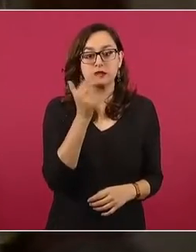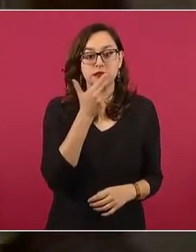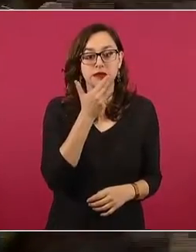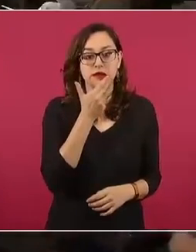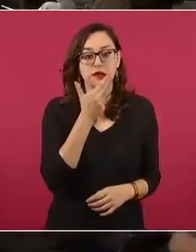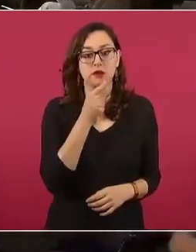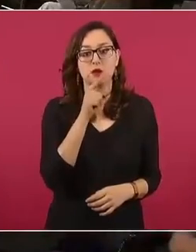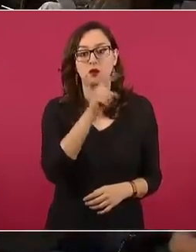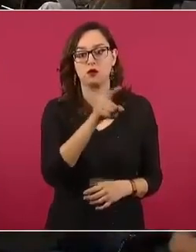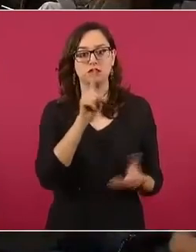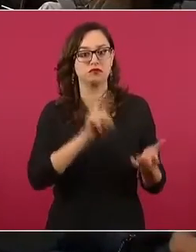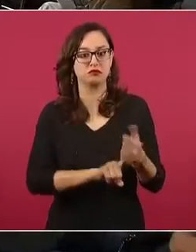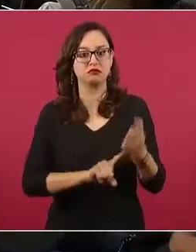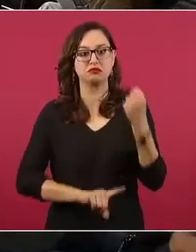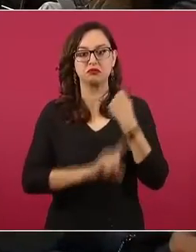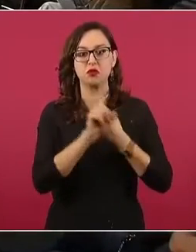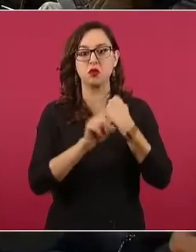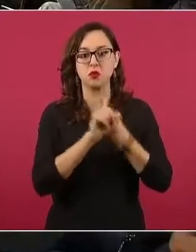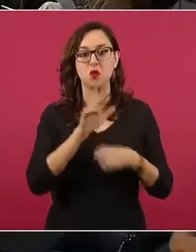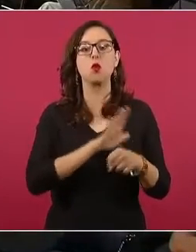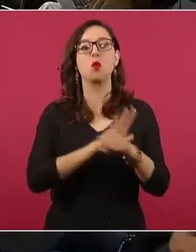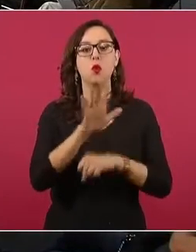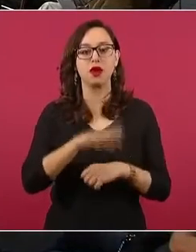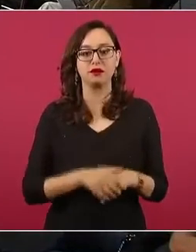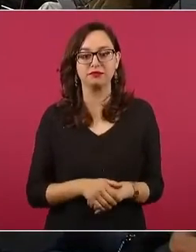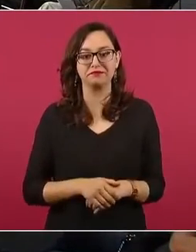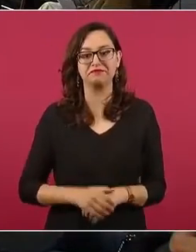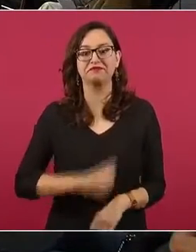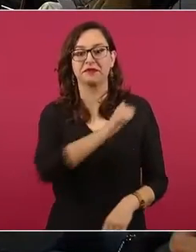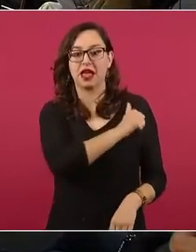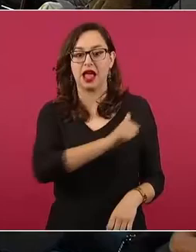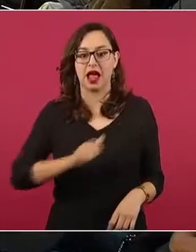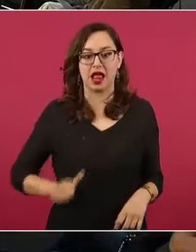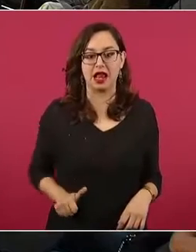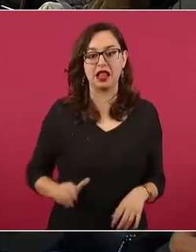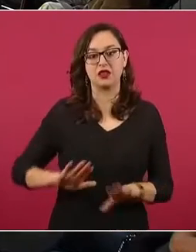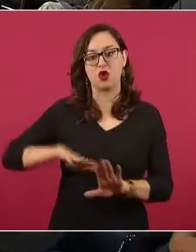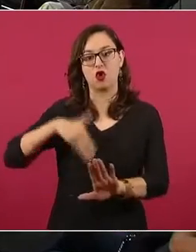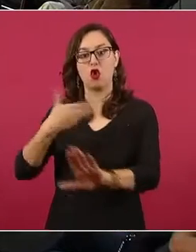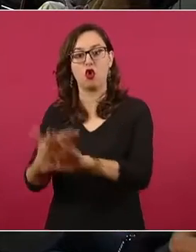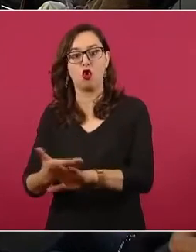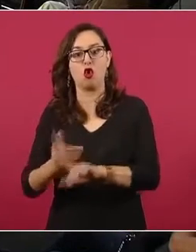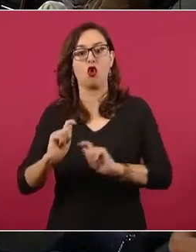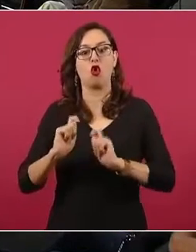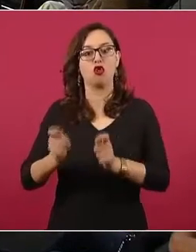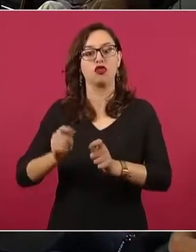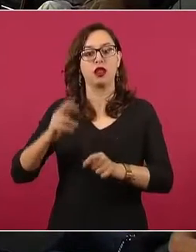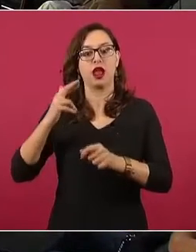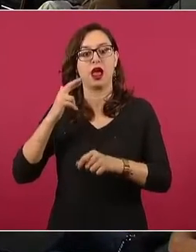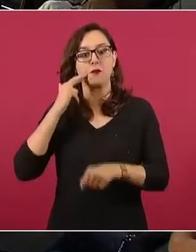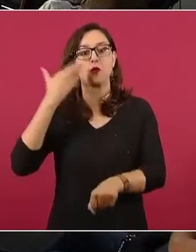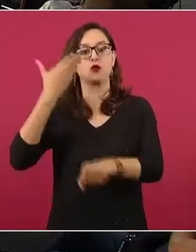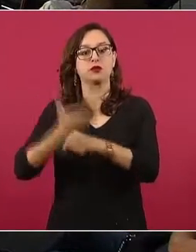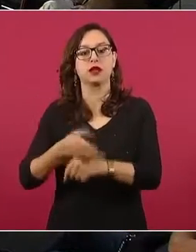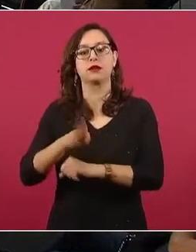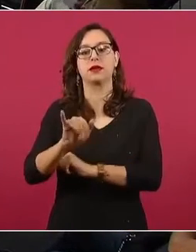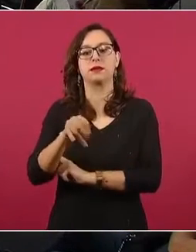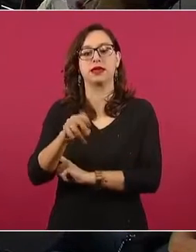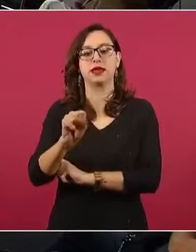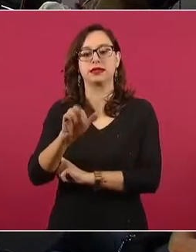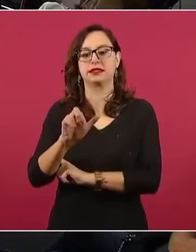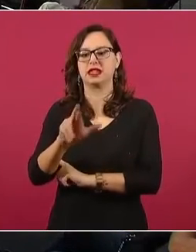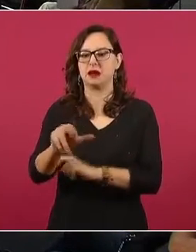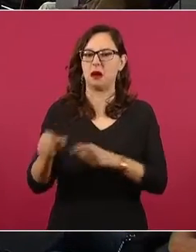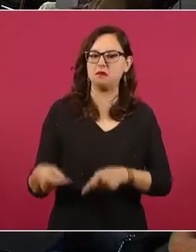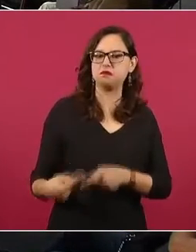pleito que traen el alcalde Cruz Pérez Cuellar y el delegado de Bienestar, Juan Carlos Loera,